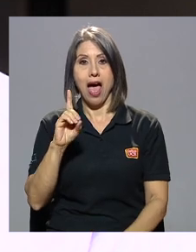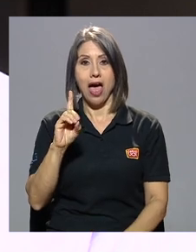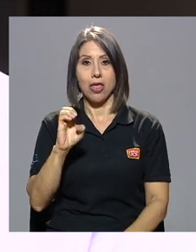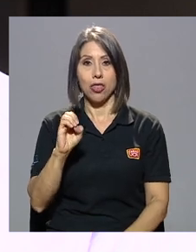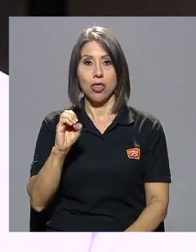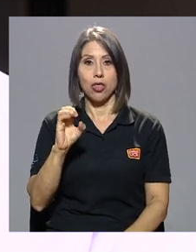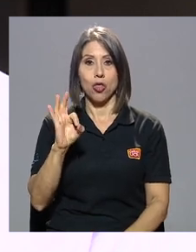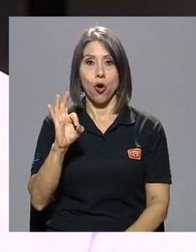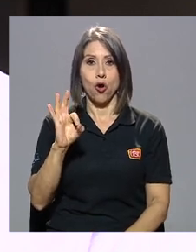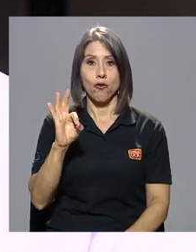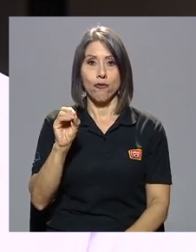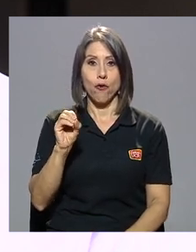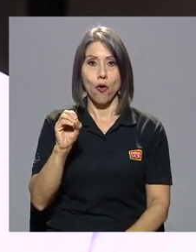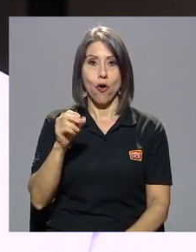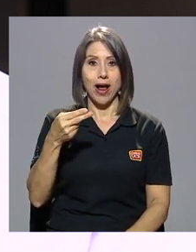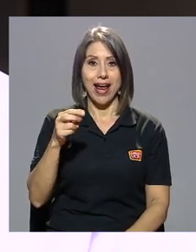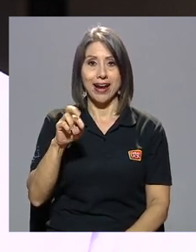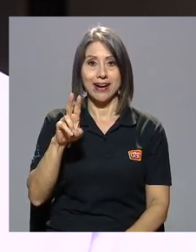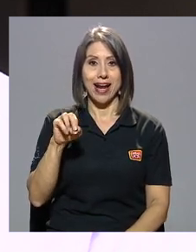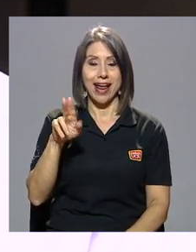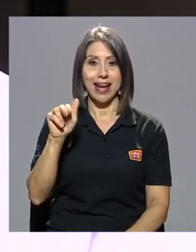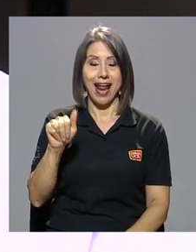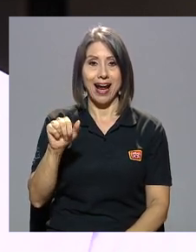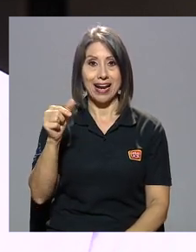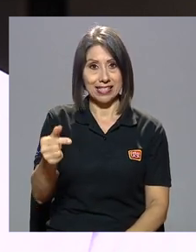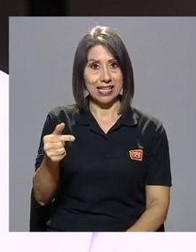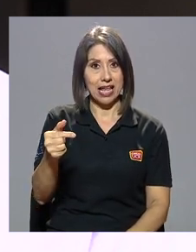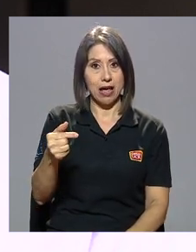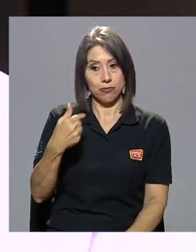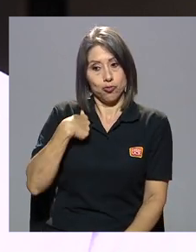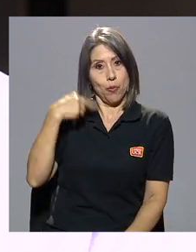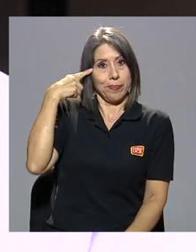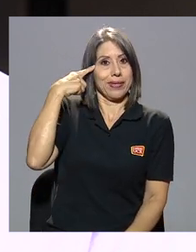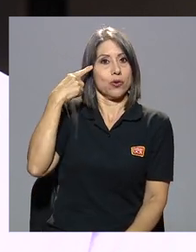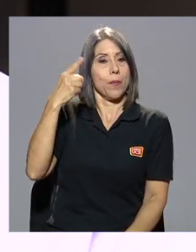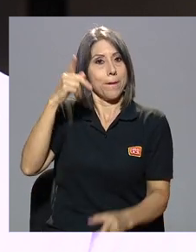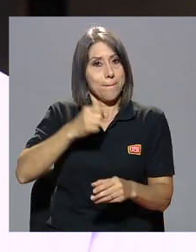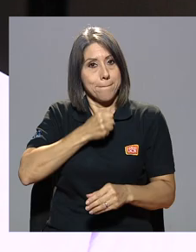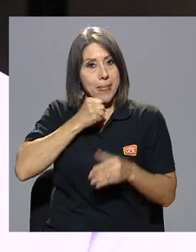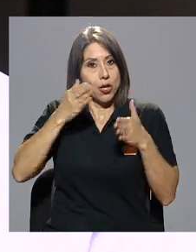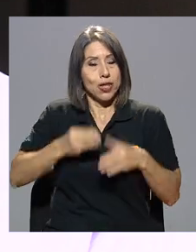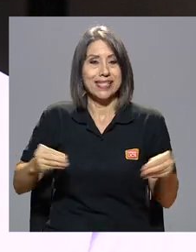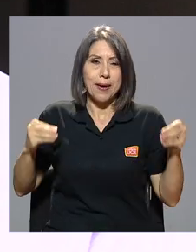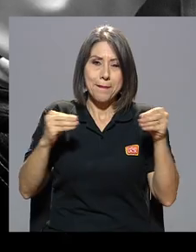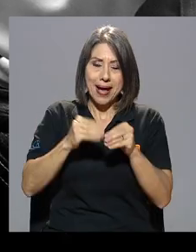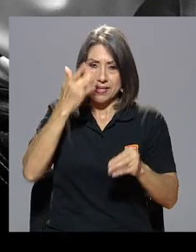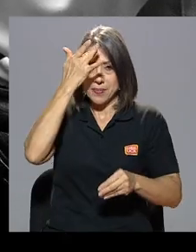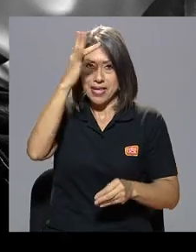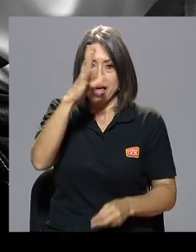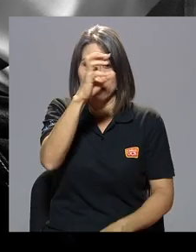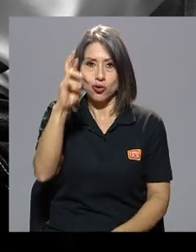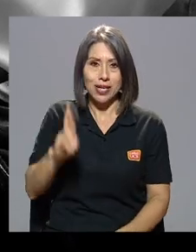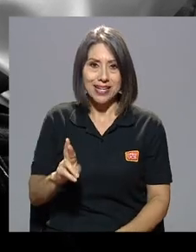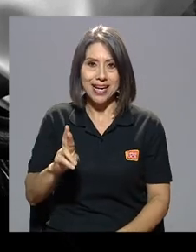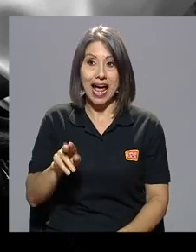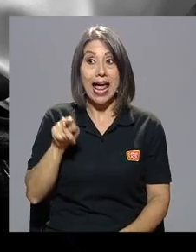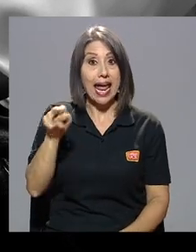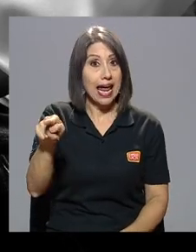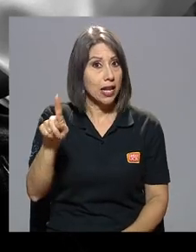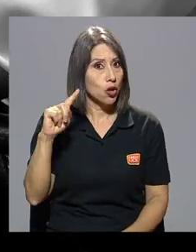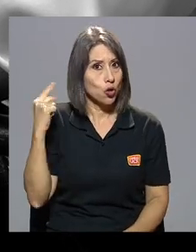gusto, tal vez el periodista más brillante que tuvo Costa Rica. Y es que era